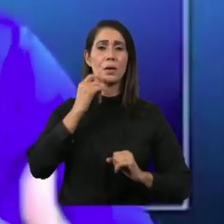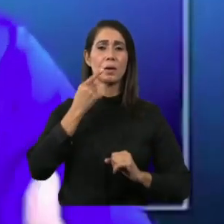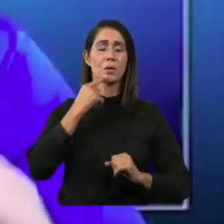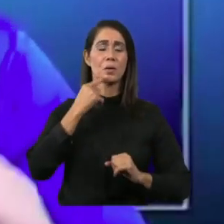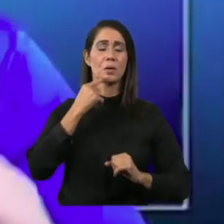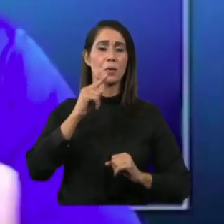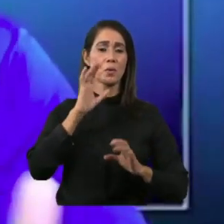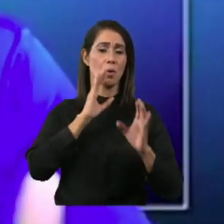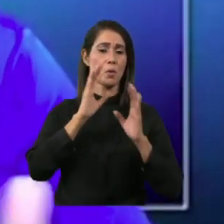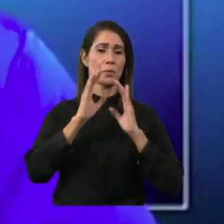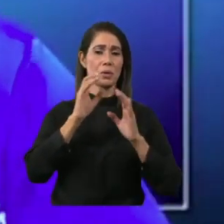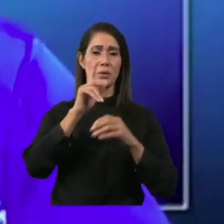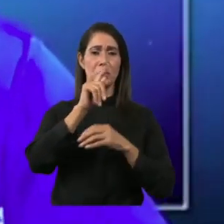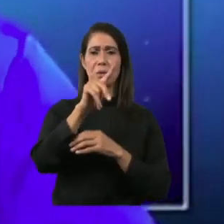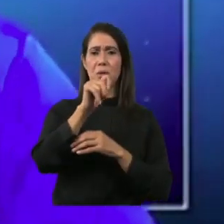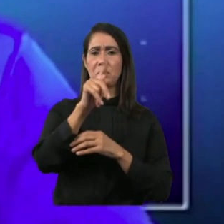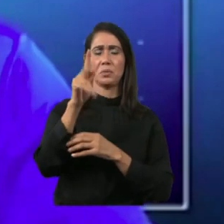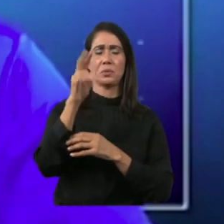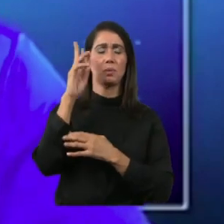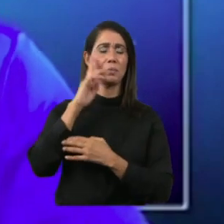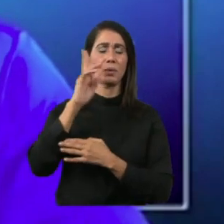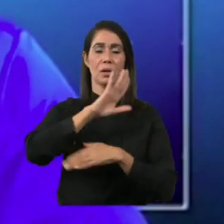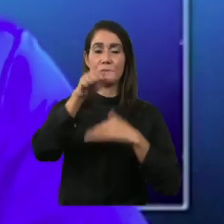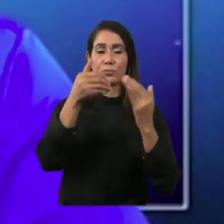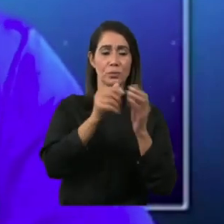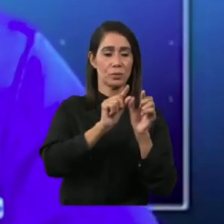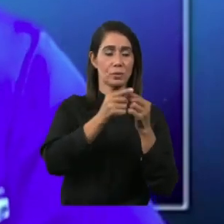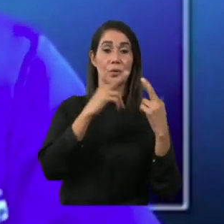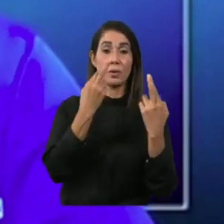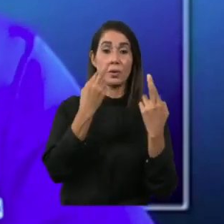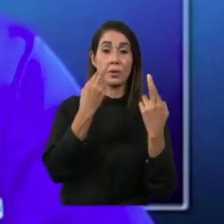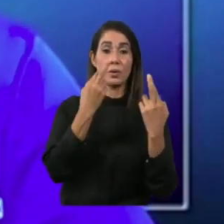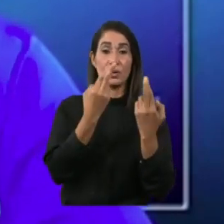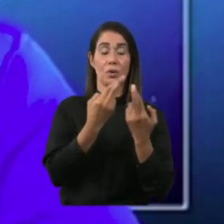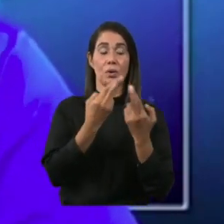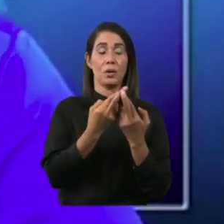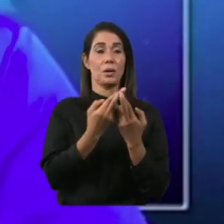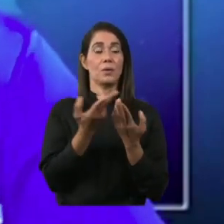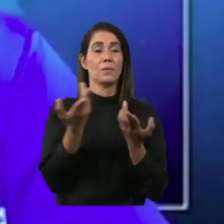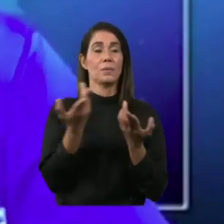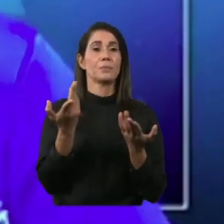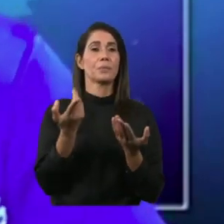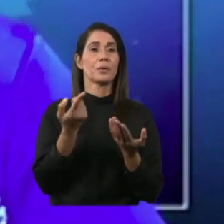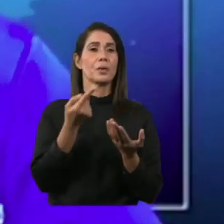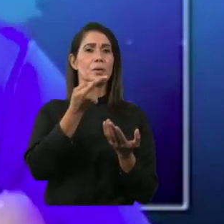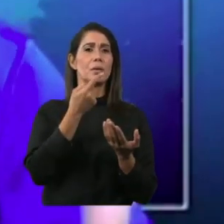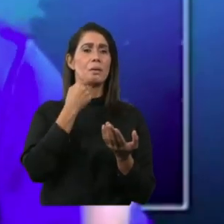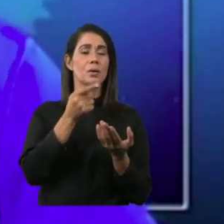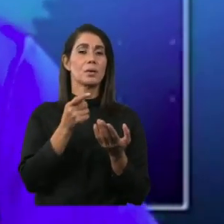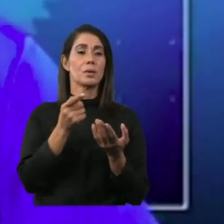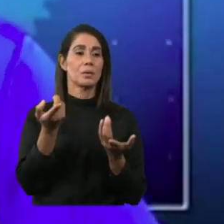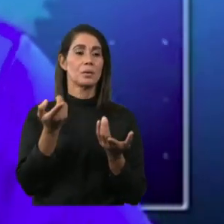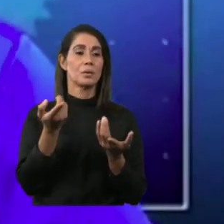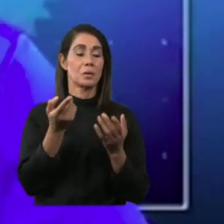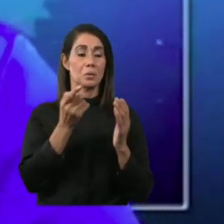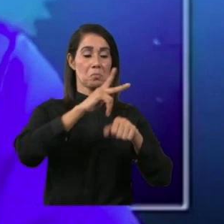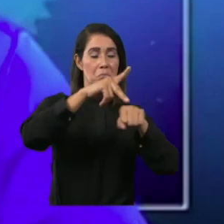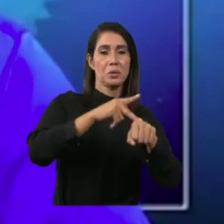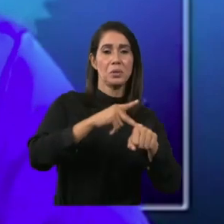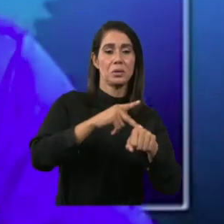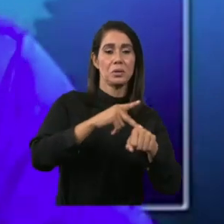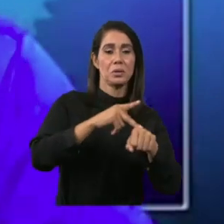Le digo esto porque usted acaba de decir que están haciendo estrategias a la medida de las provincias y esto lo vemos muy bueno,